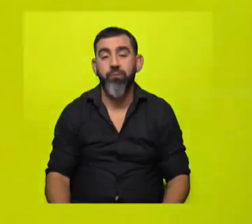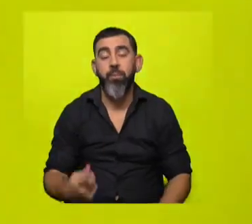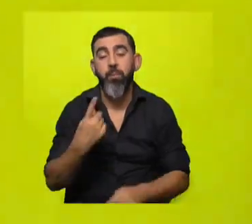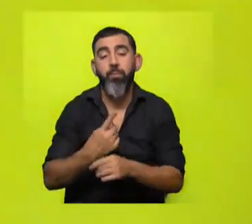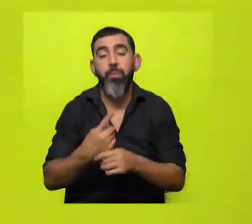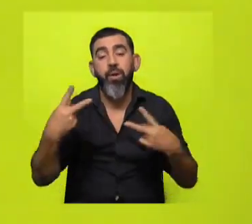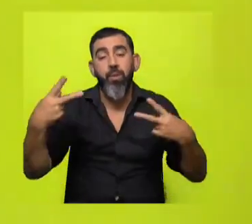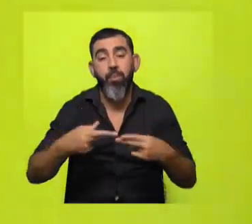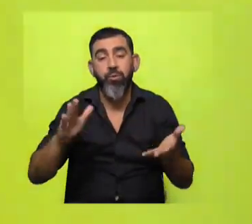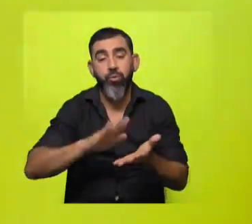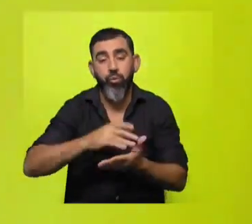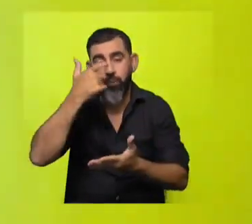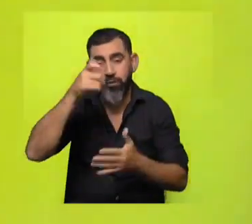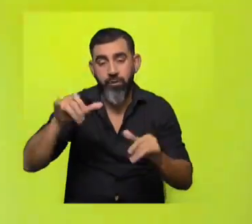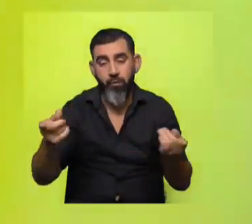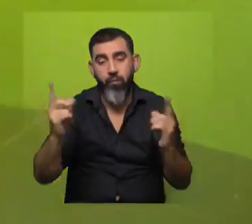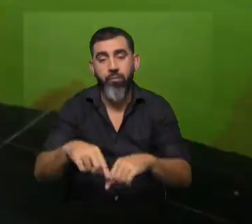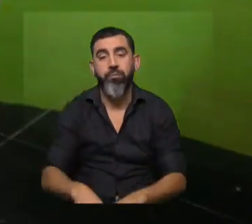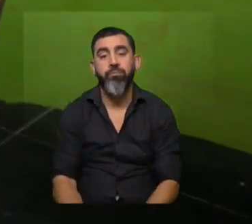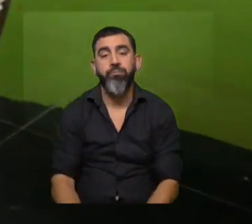Primera pausa en Sobre Ciencia, ya regresamos.